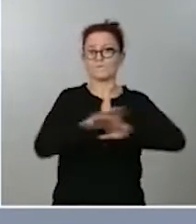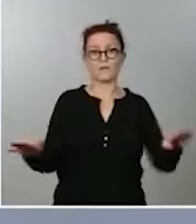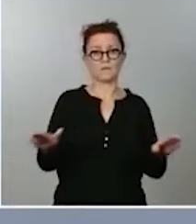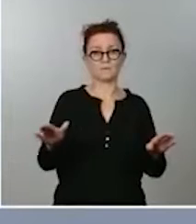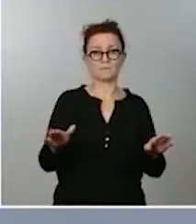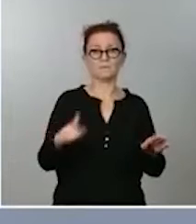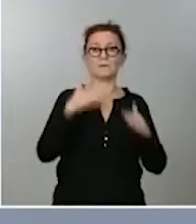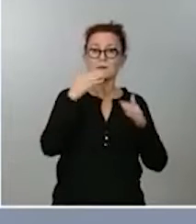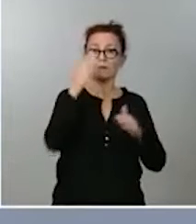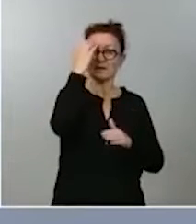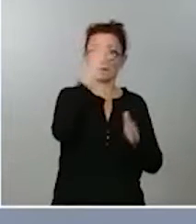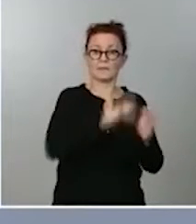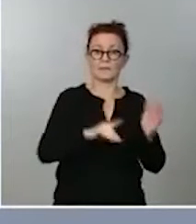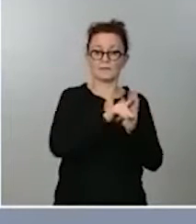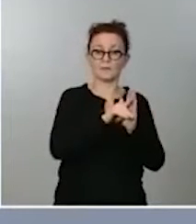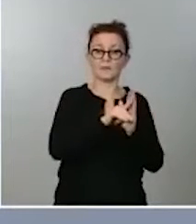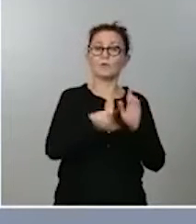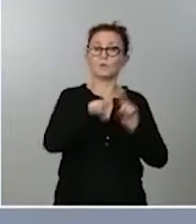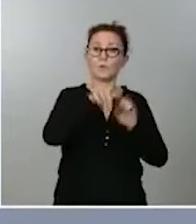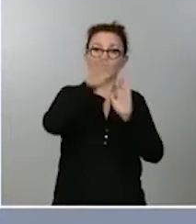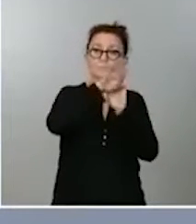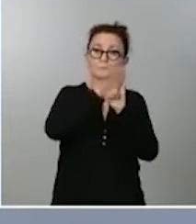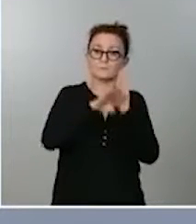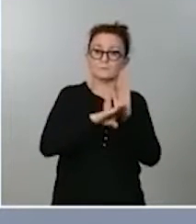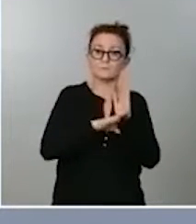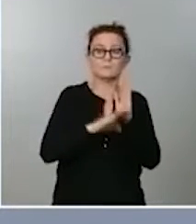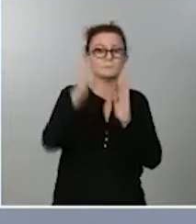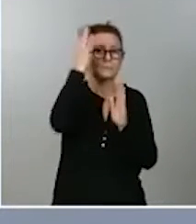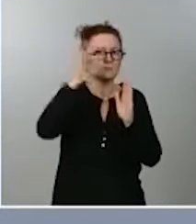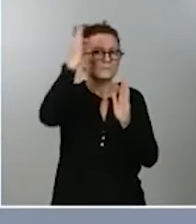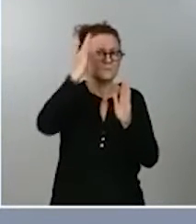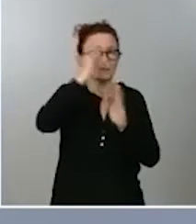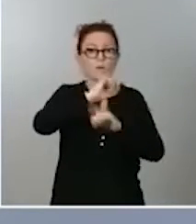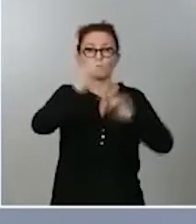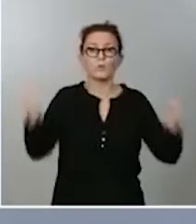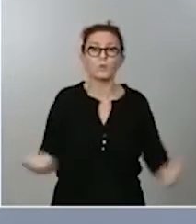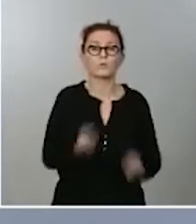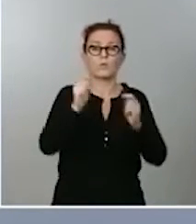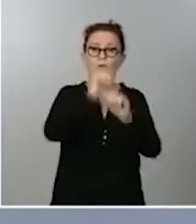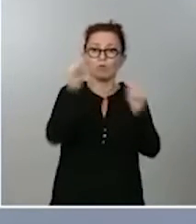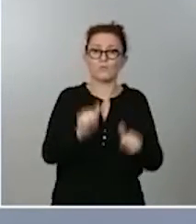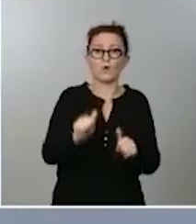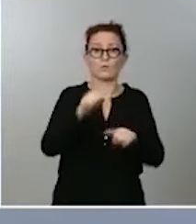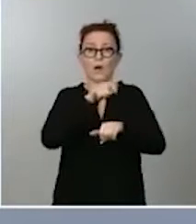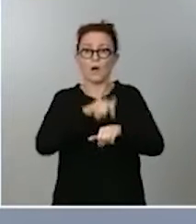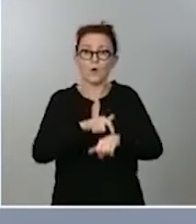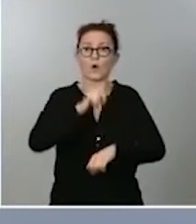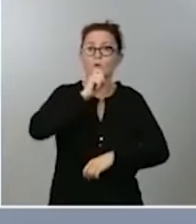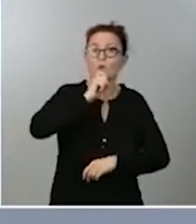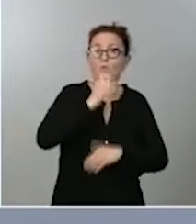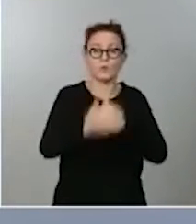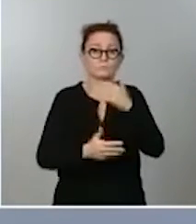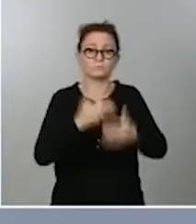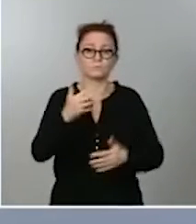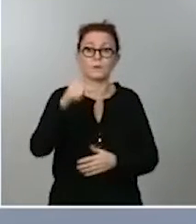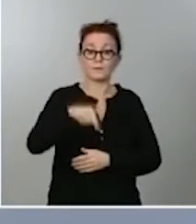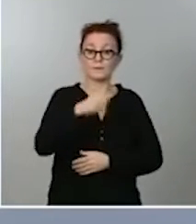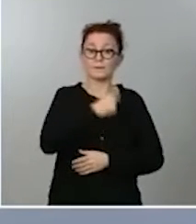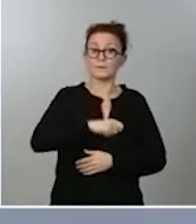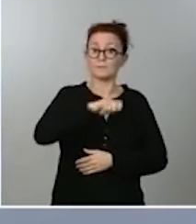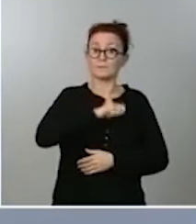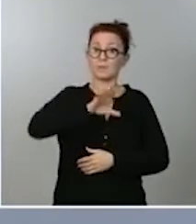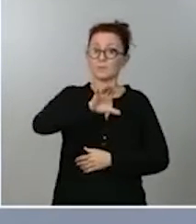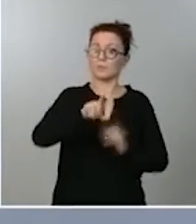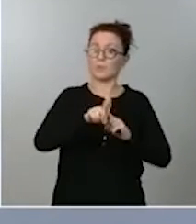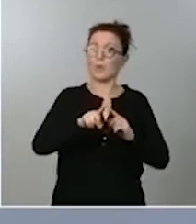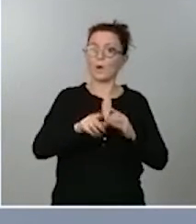que establece un régimen muy estricto para la publicidad y que, por lo tanto, avanza a nuestro país, pone a nuestro país en la vanguardia de la